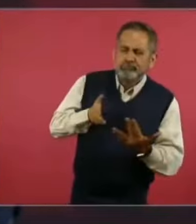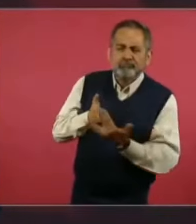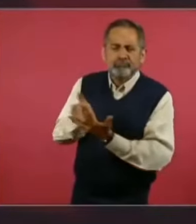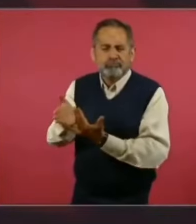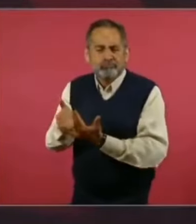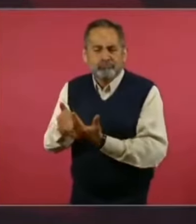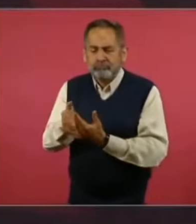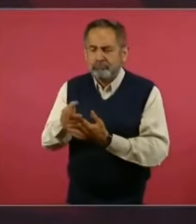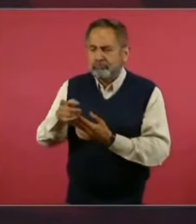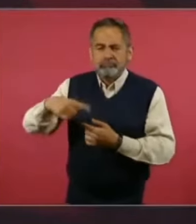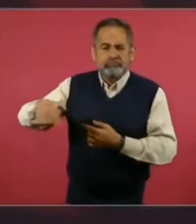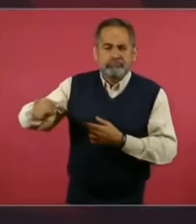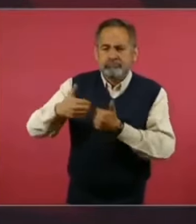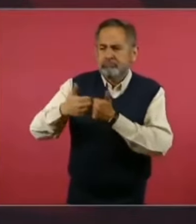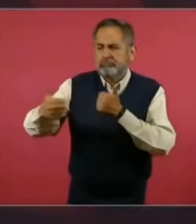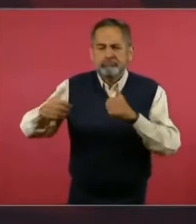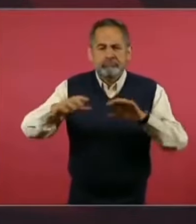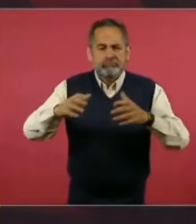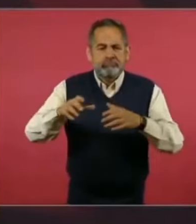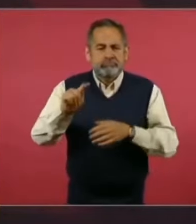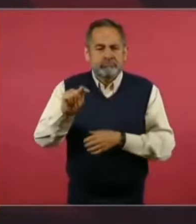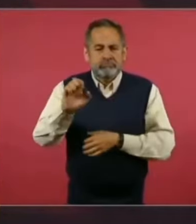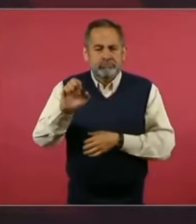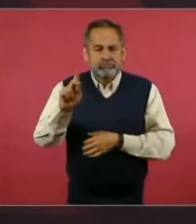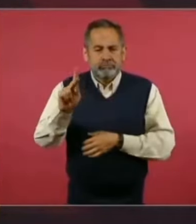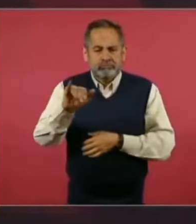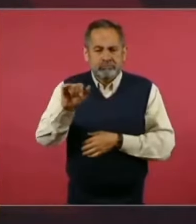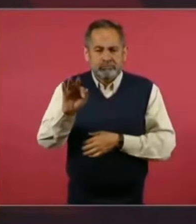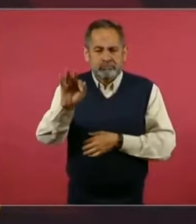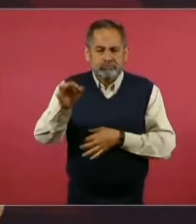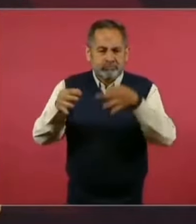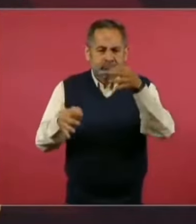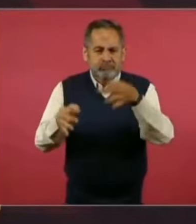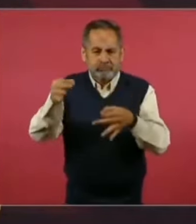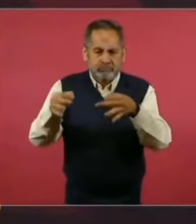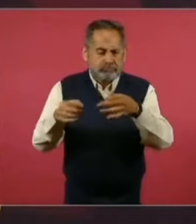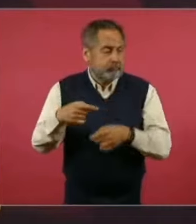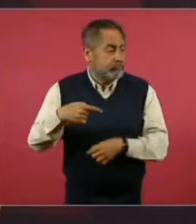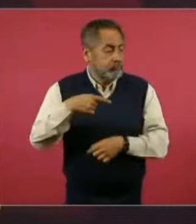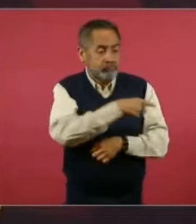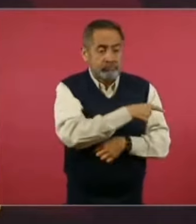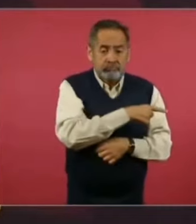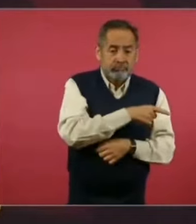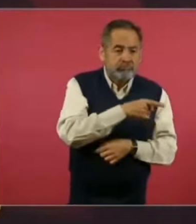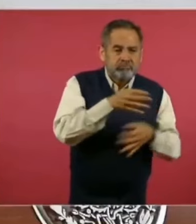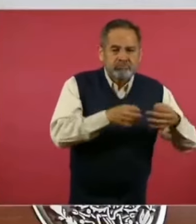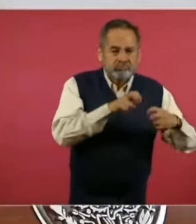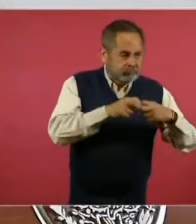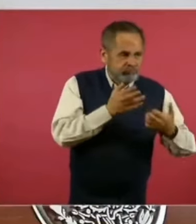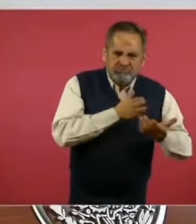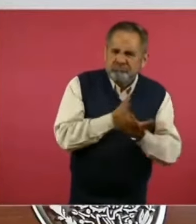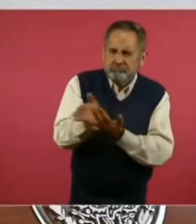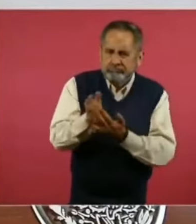del tribunal electoral. Y un ministro